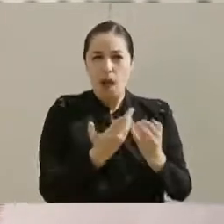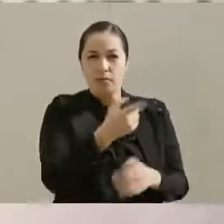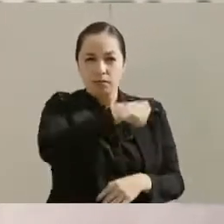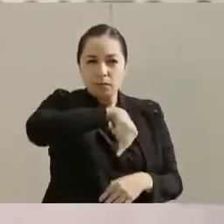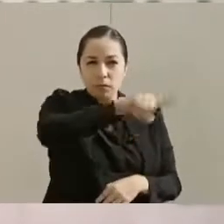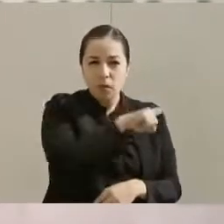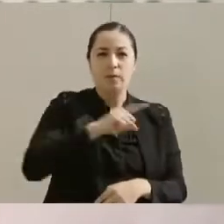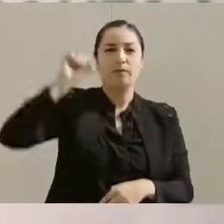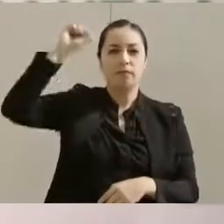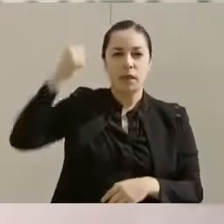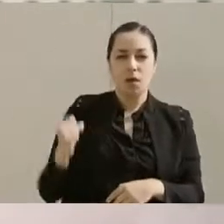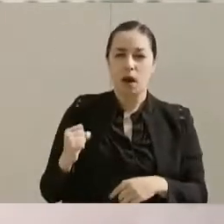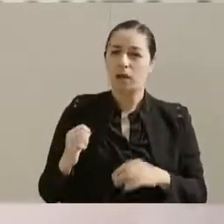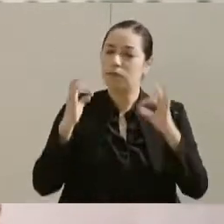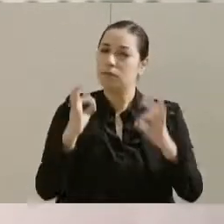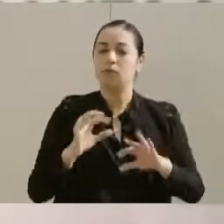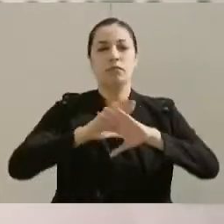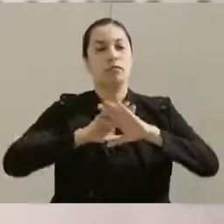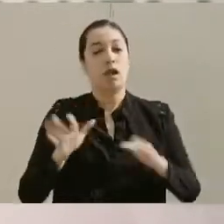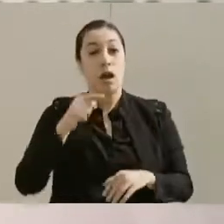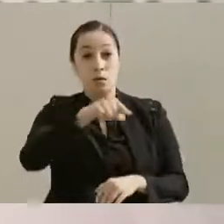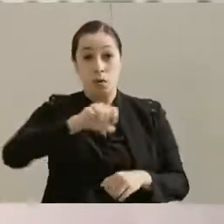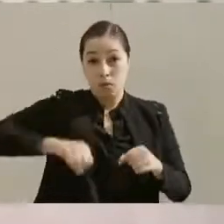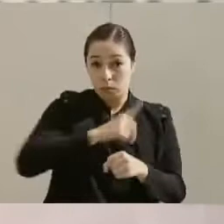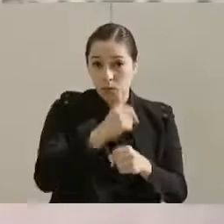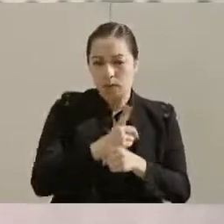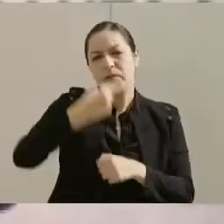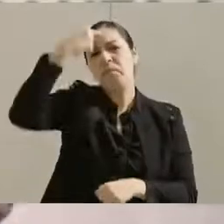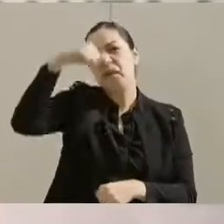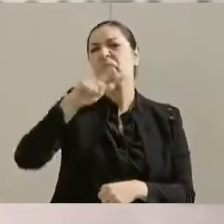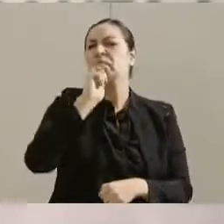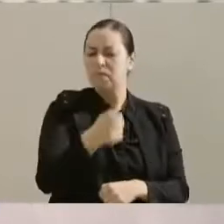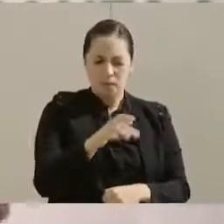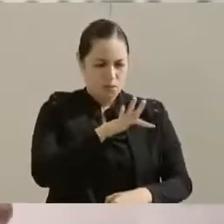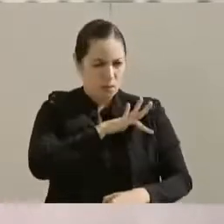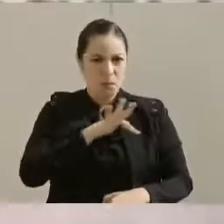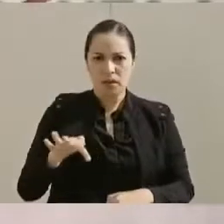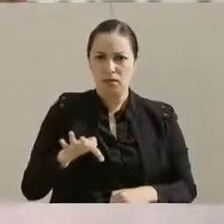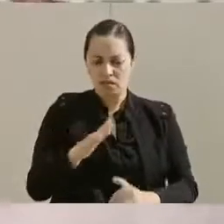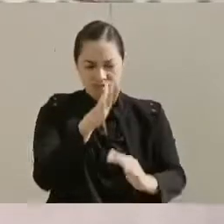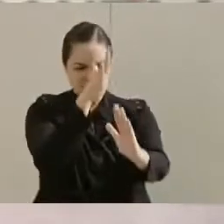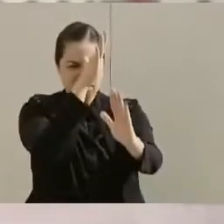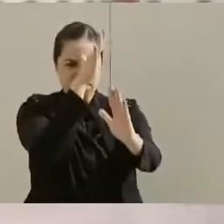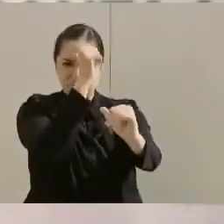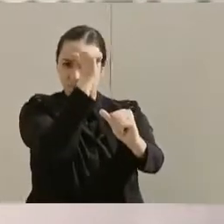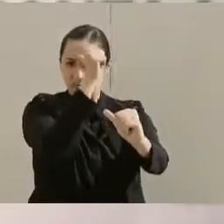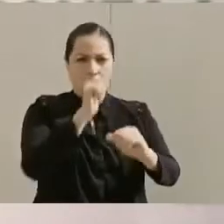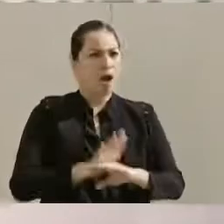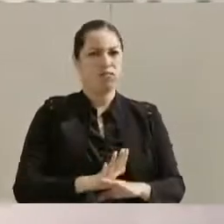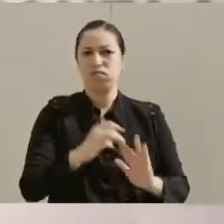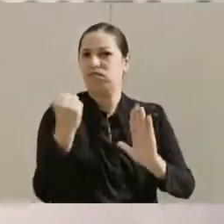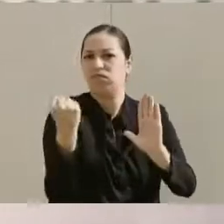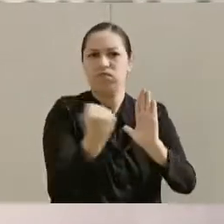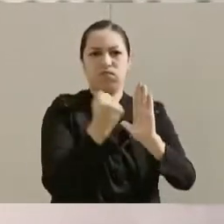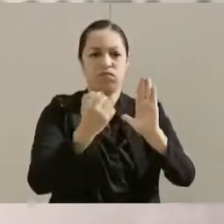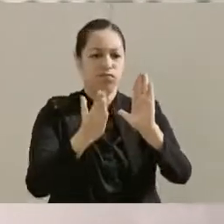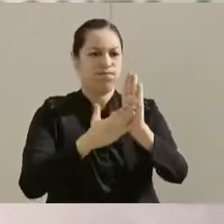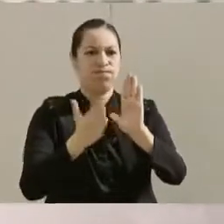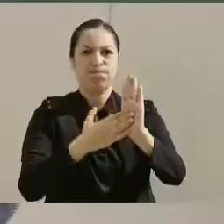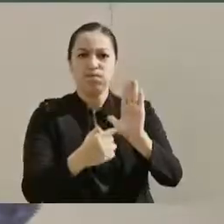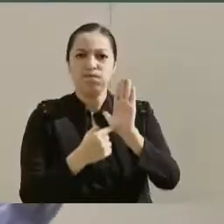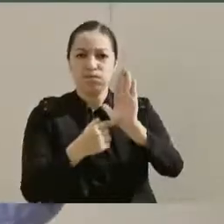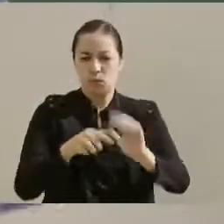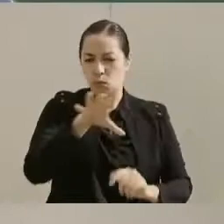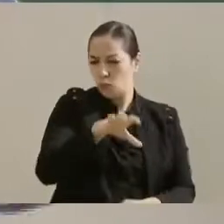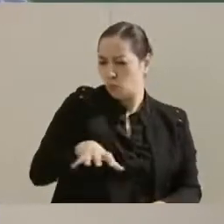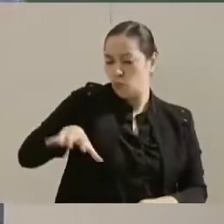de darnos la oportunidad para lograr un buen acuerdo. Mi reconocimiento a los comuneros de la Presa Santa